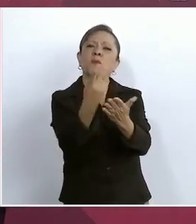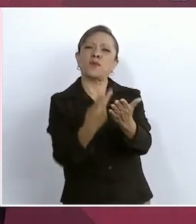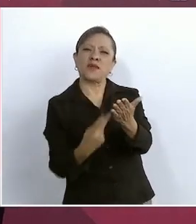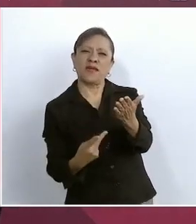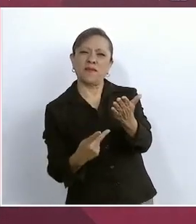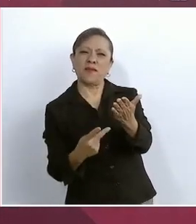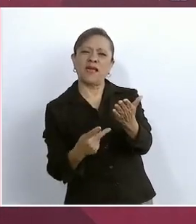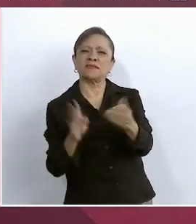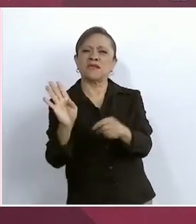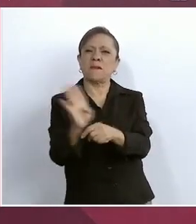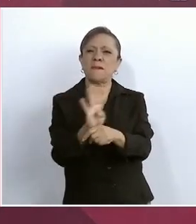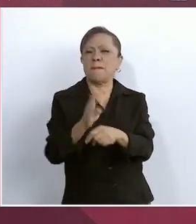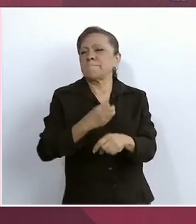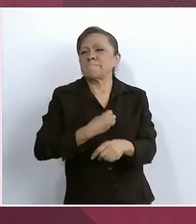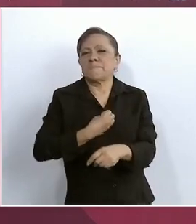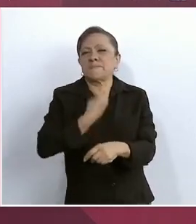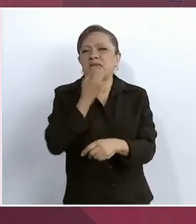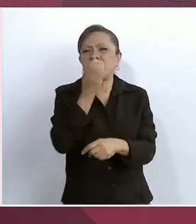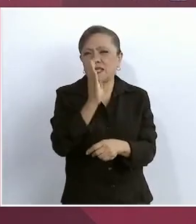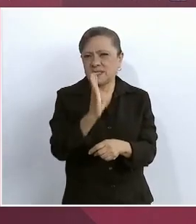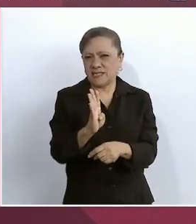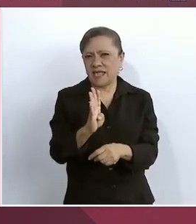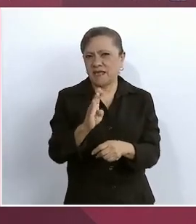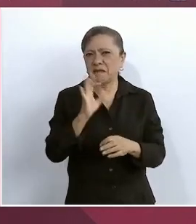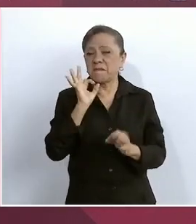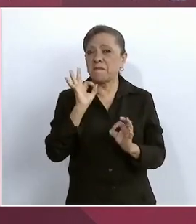Se puede tener una obra